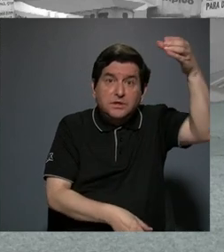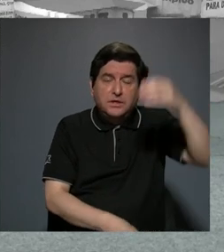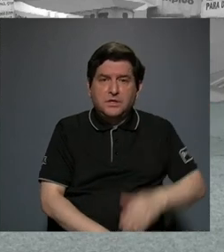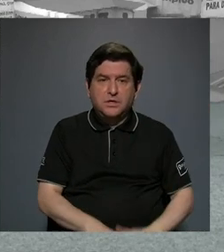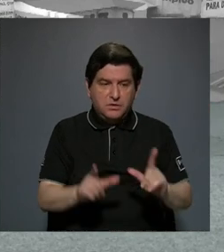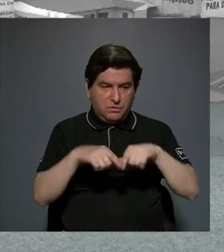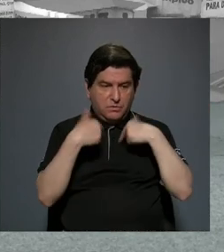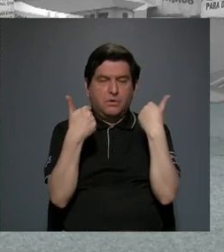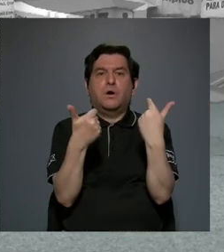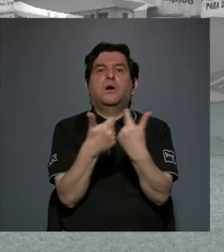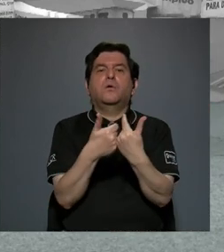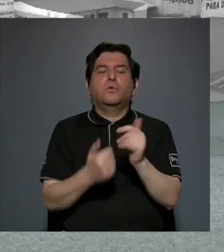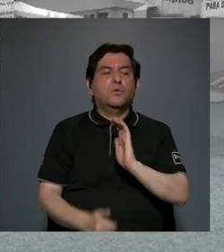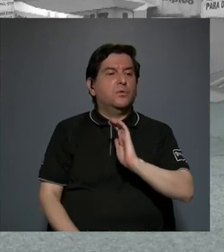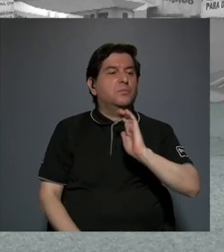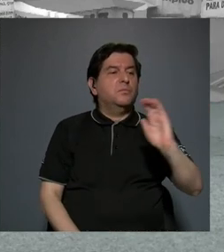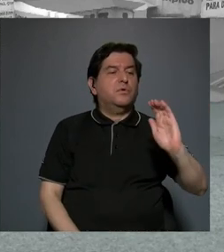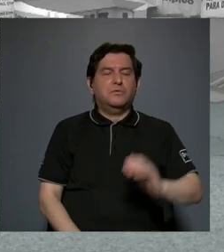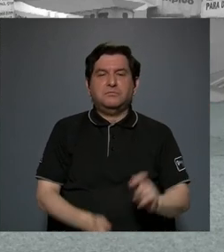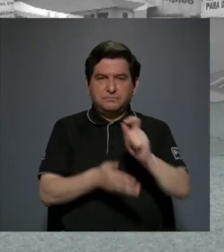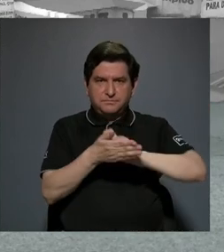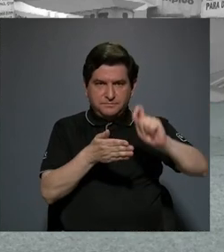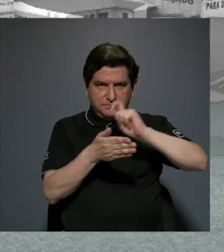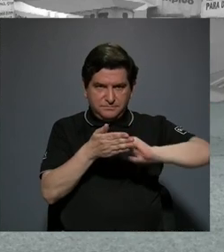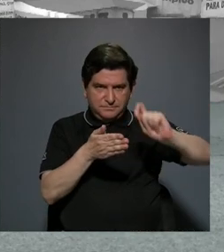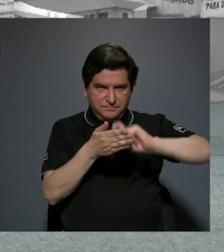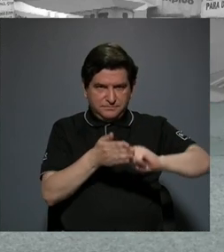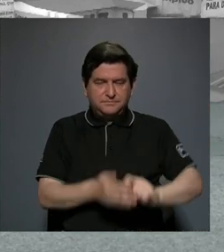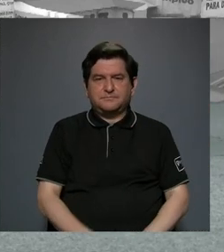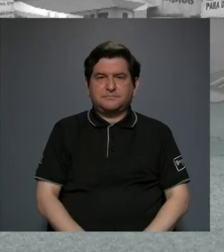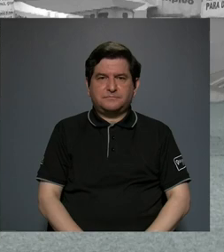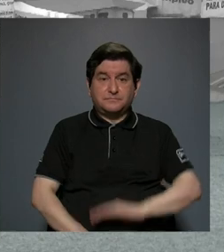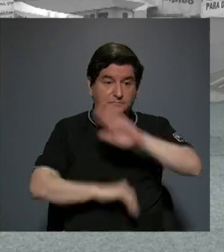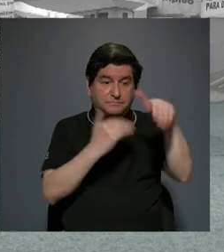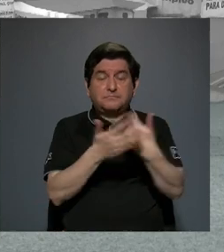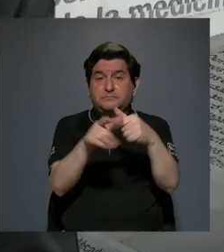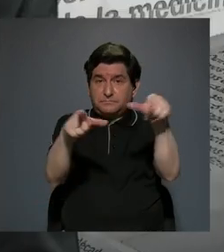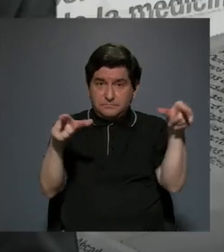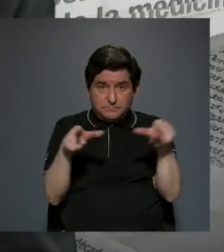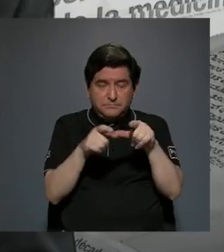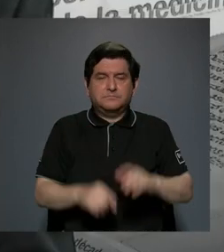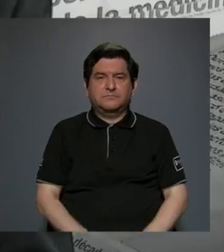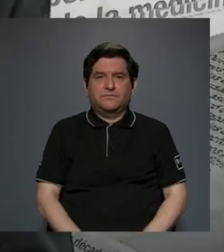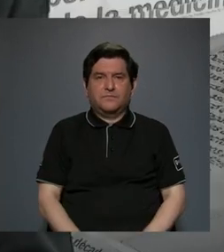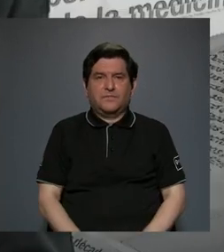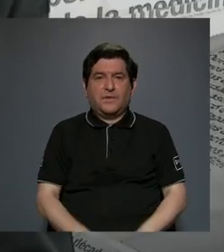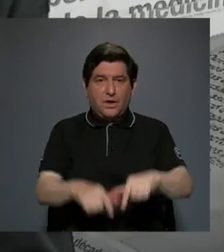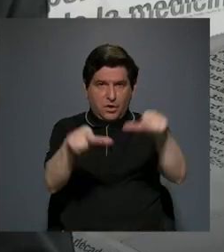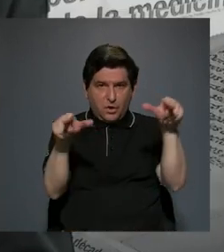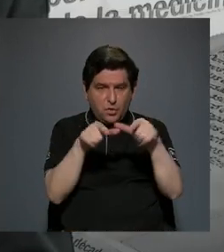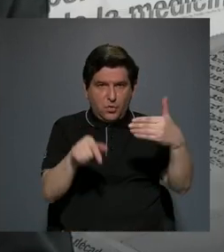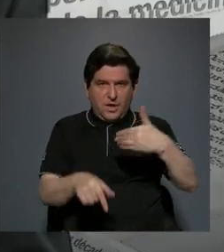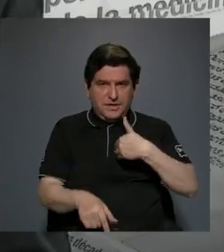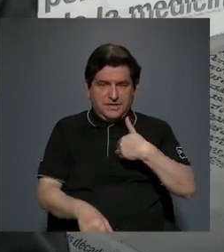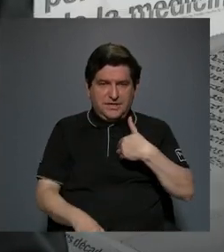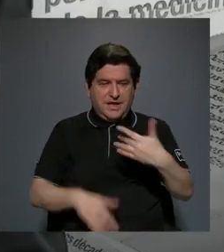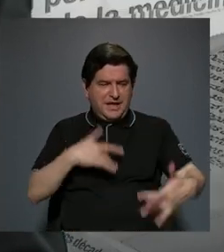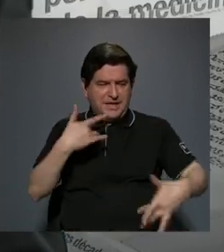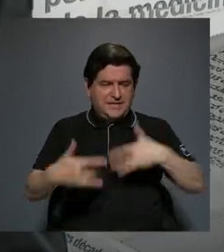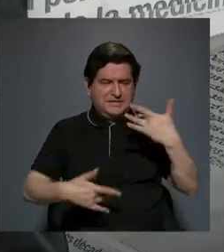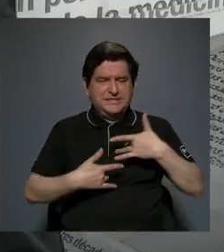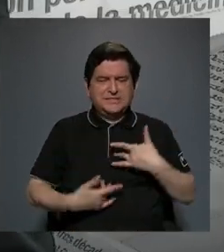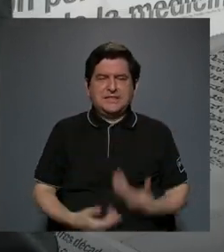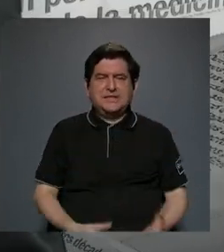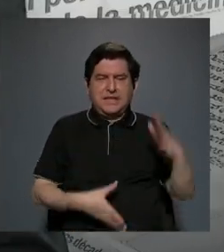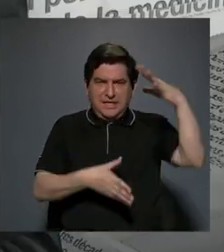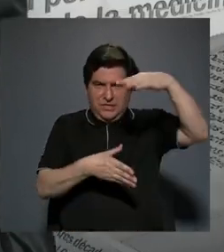a un grupo de niños en una escuela en cualquier lado a darles un sitio donde tengan un sentido de